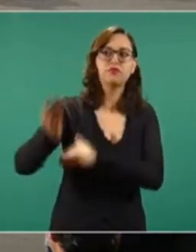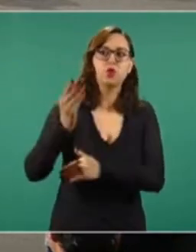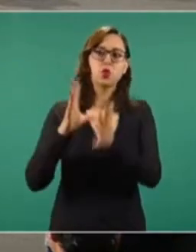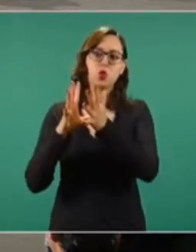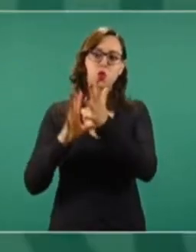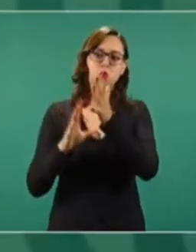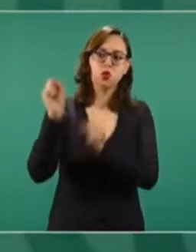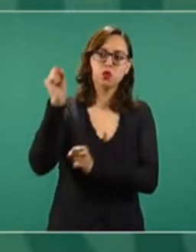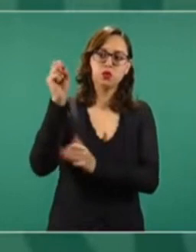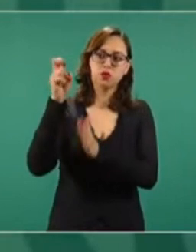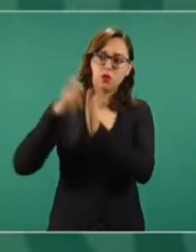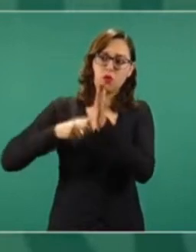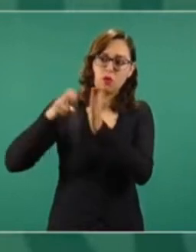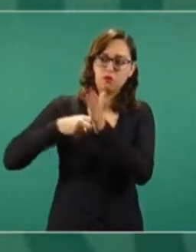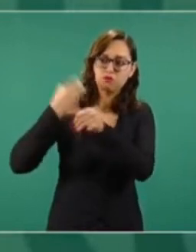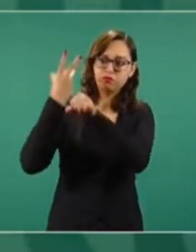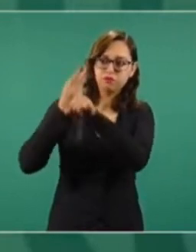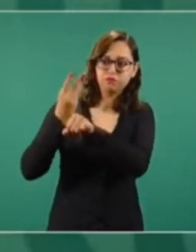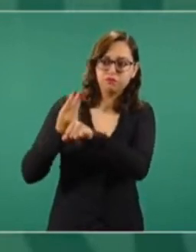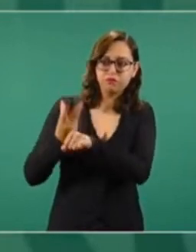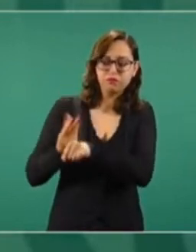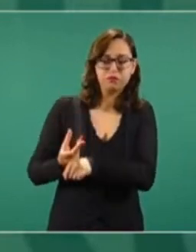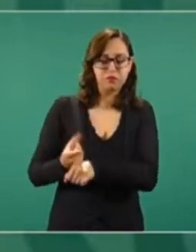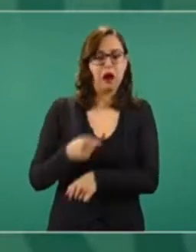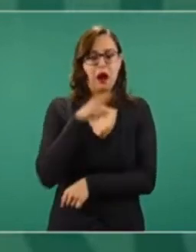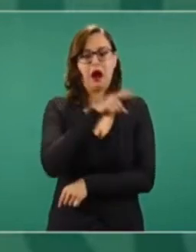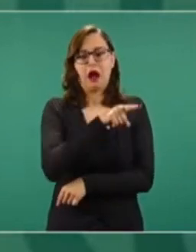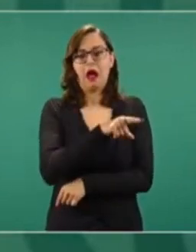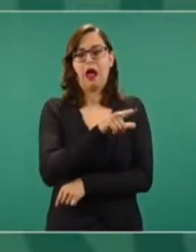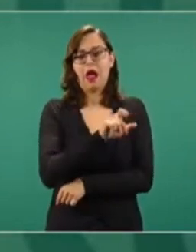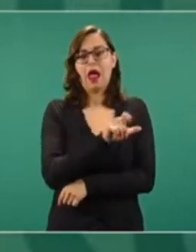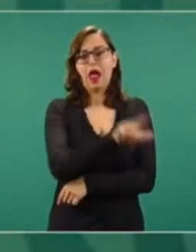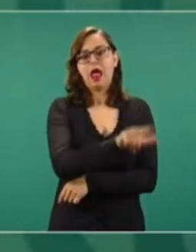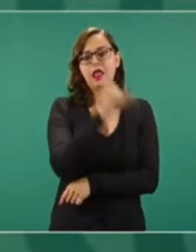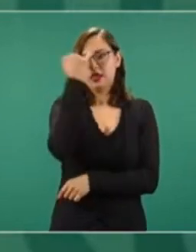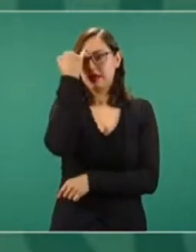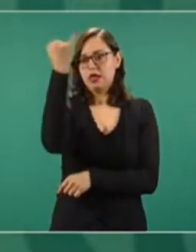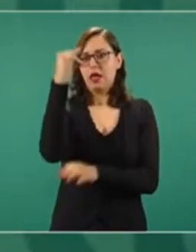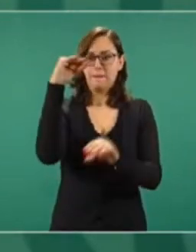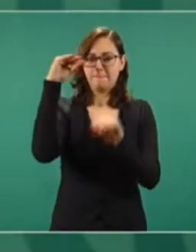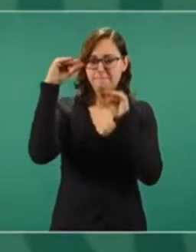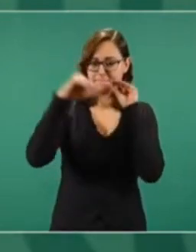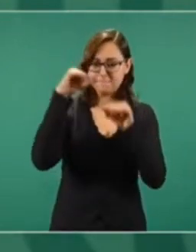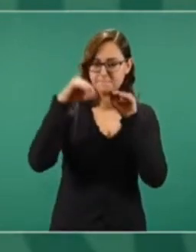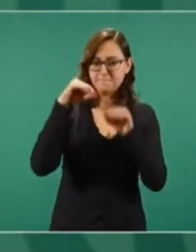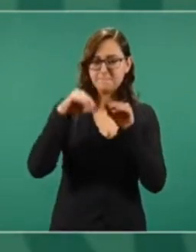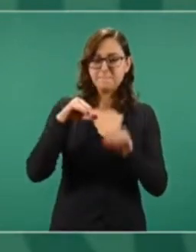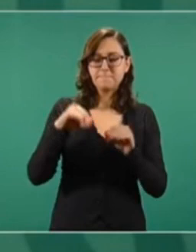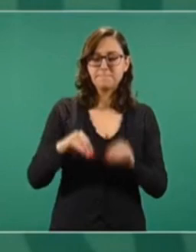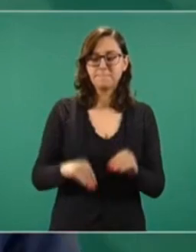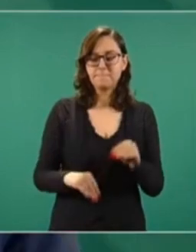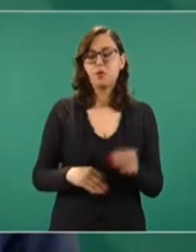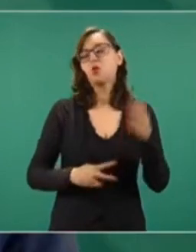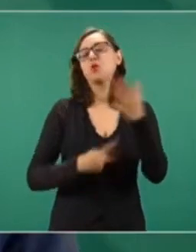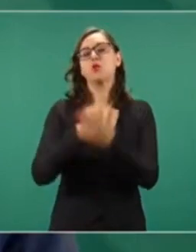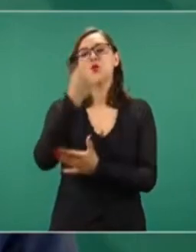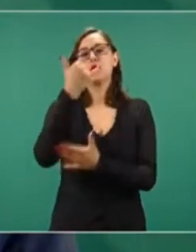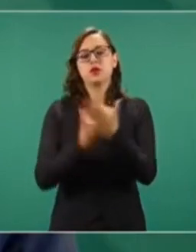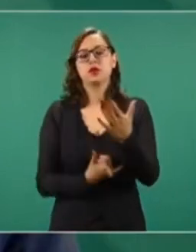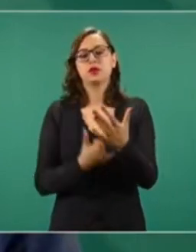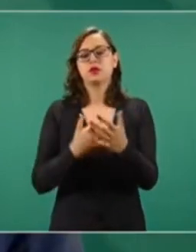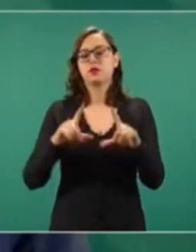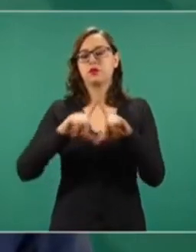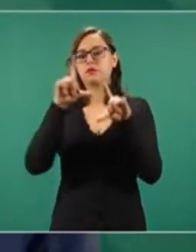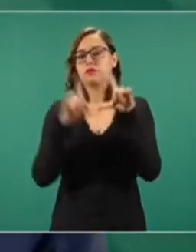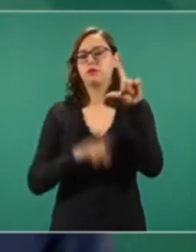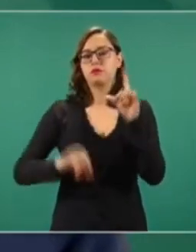marco jurídico a nuestro proyecto de transformación del